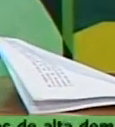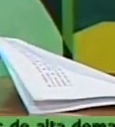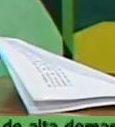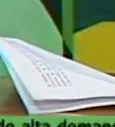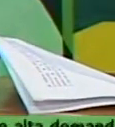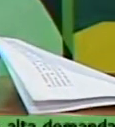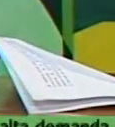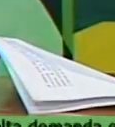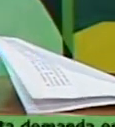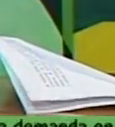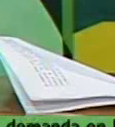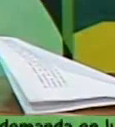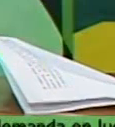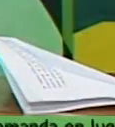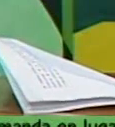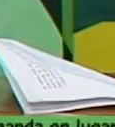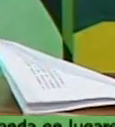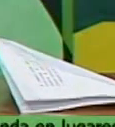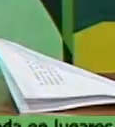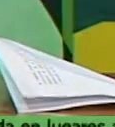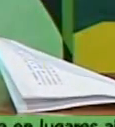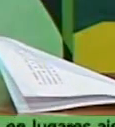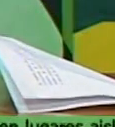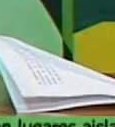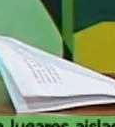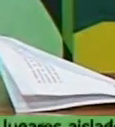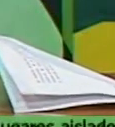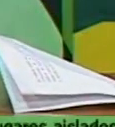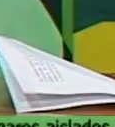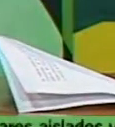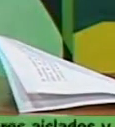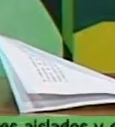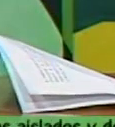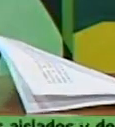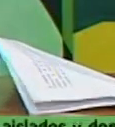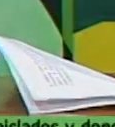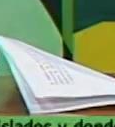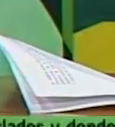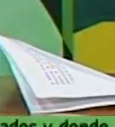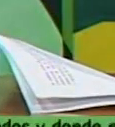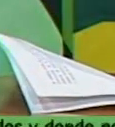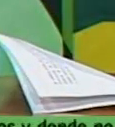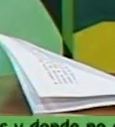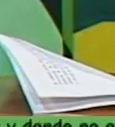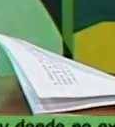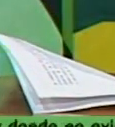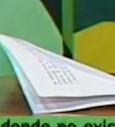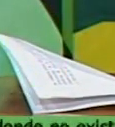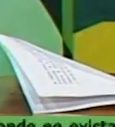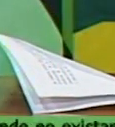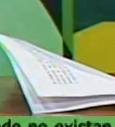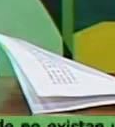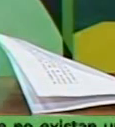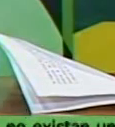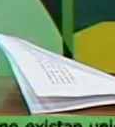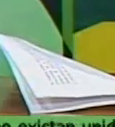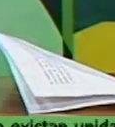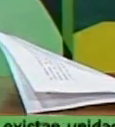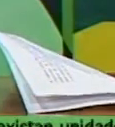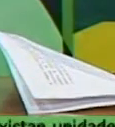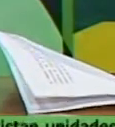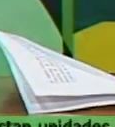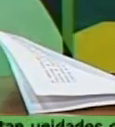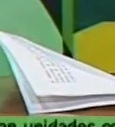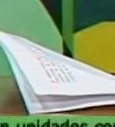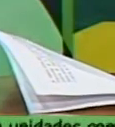con rigor de las máximas autoridades en cada uno de los territorios por ponerte un ejemplo es la